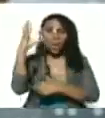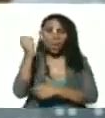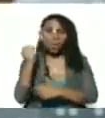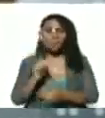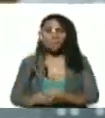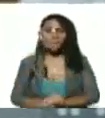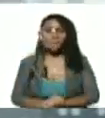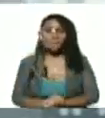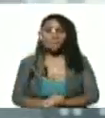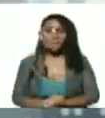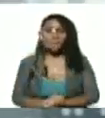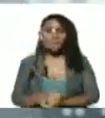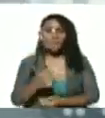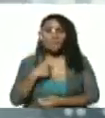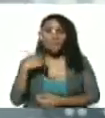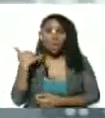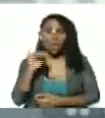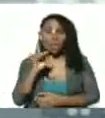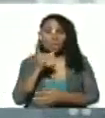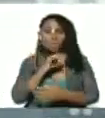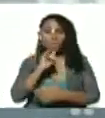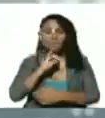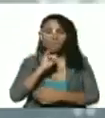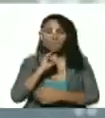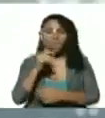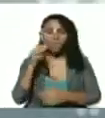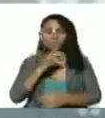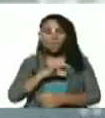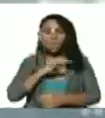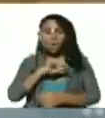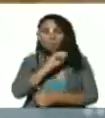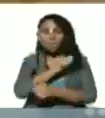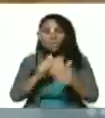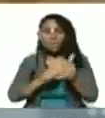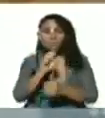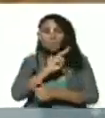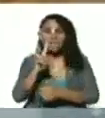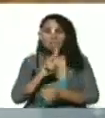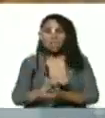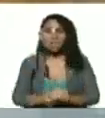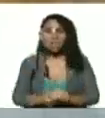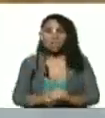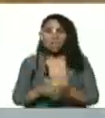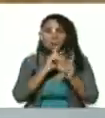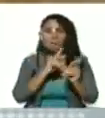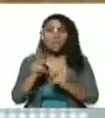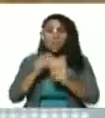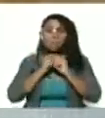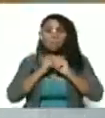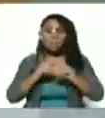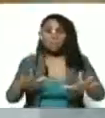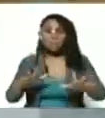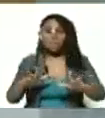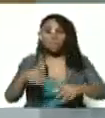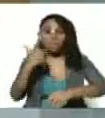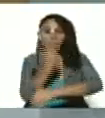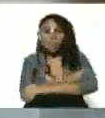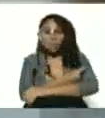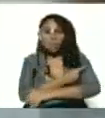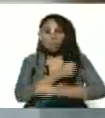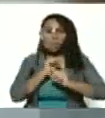yo tengo aquí los datos señora vicepresidenta el plan masivo de vacunación